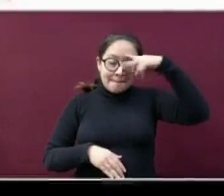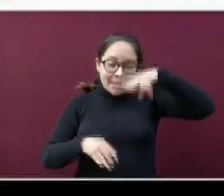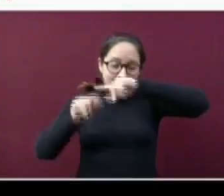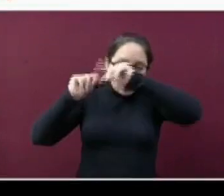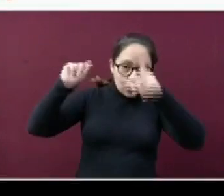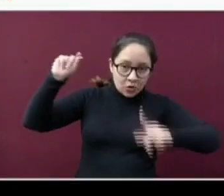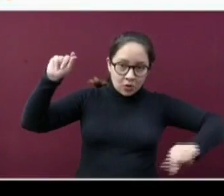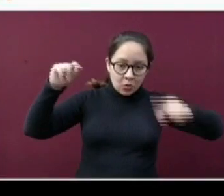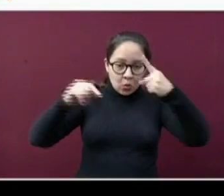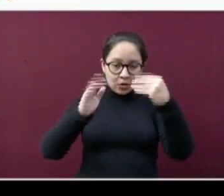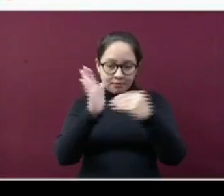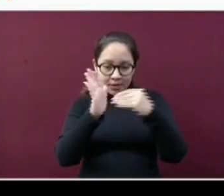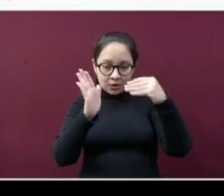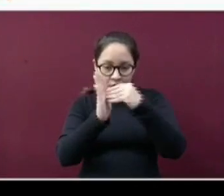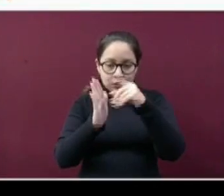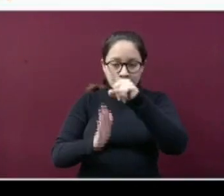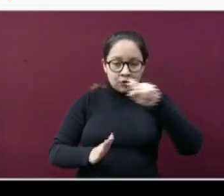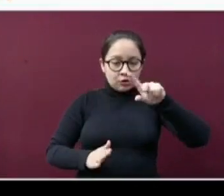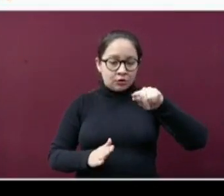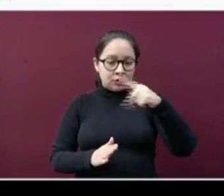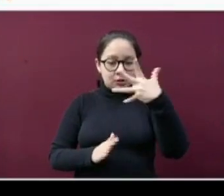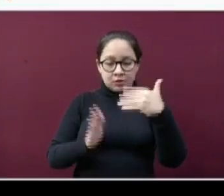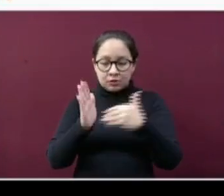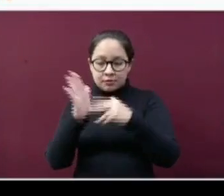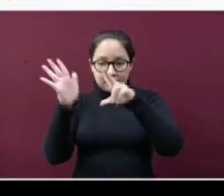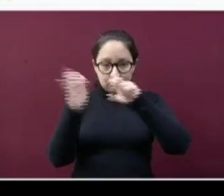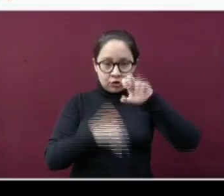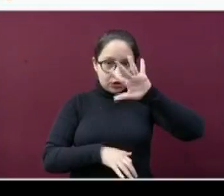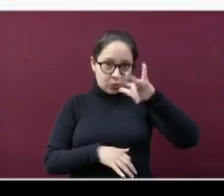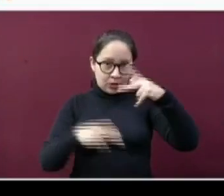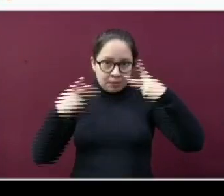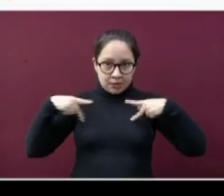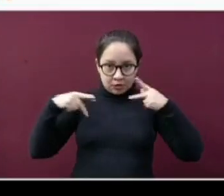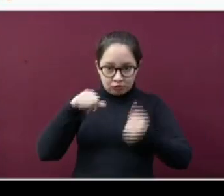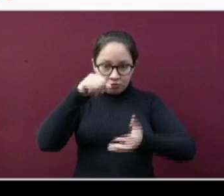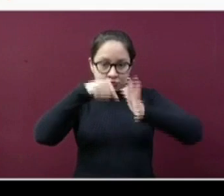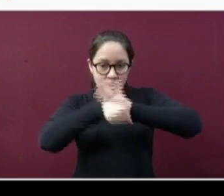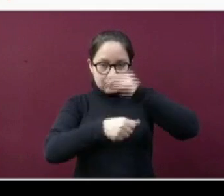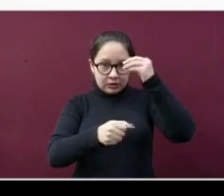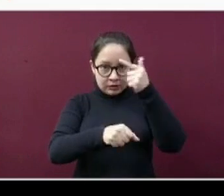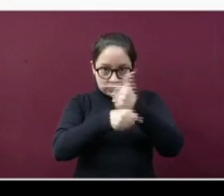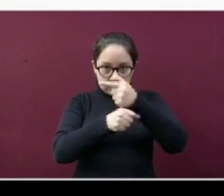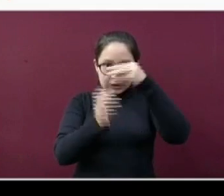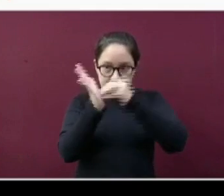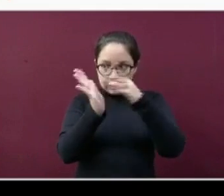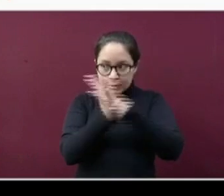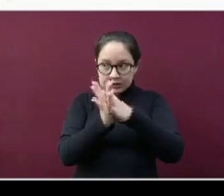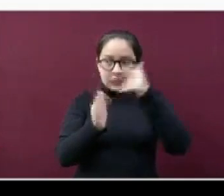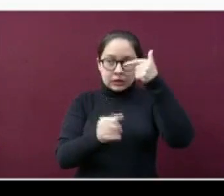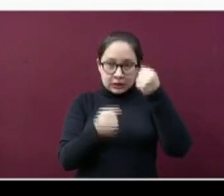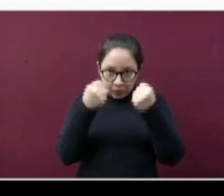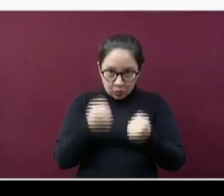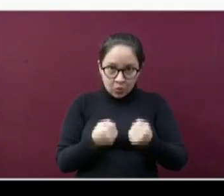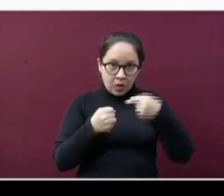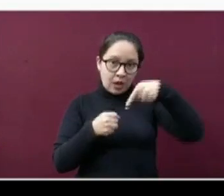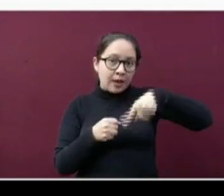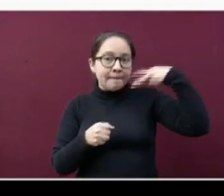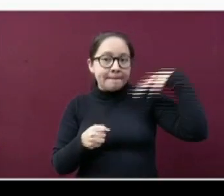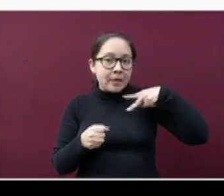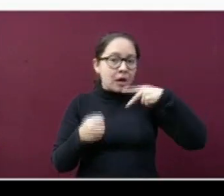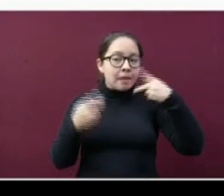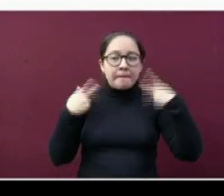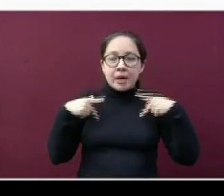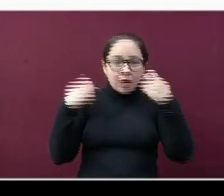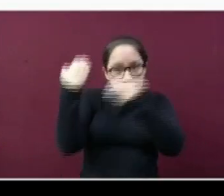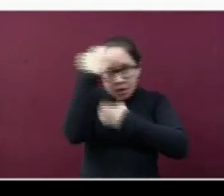.175.850 casos positivos a COVID-19. En el estado suman